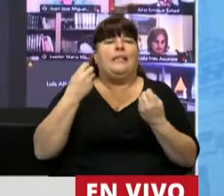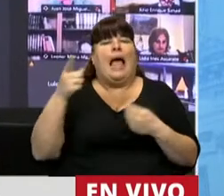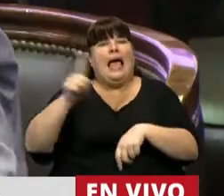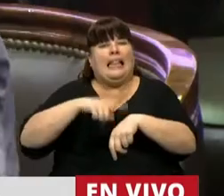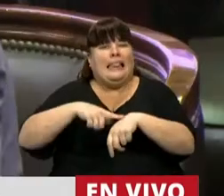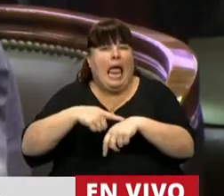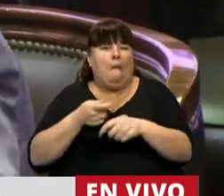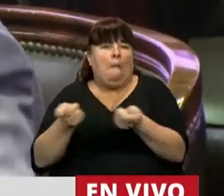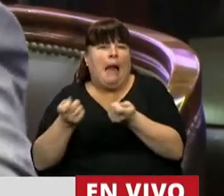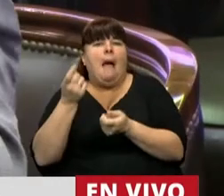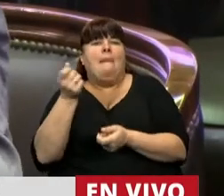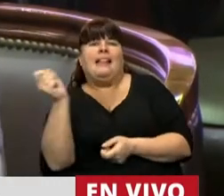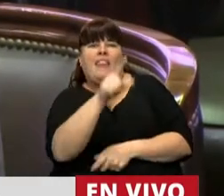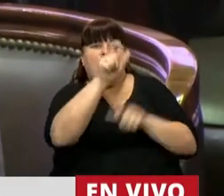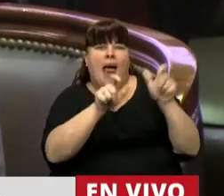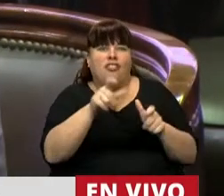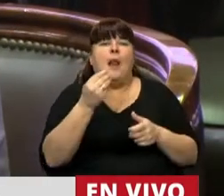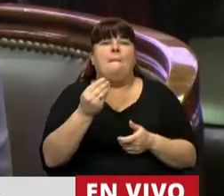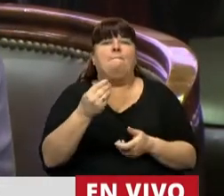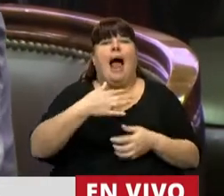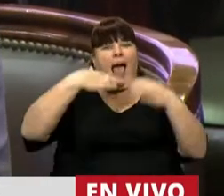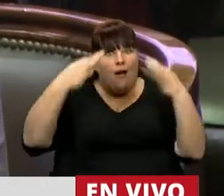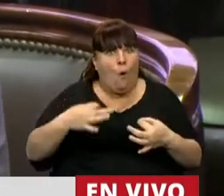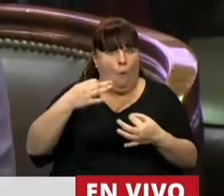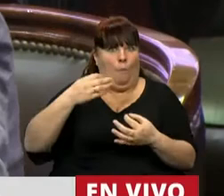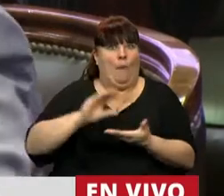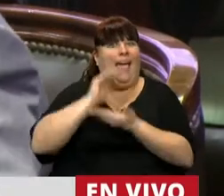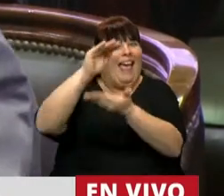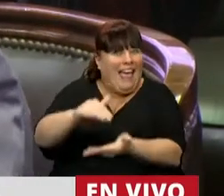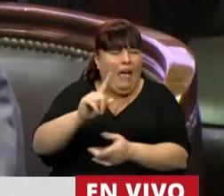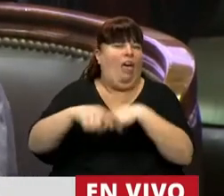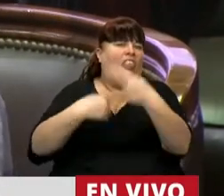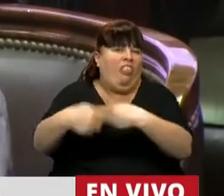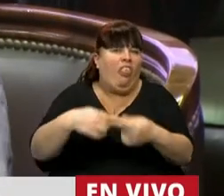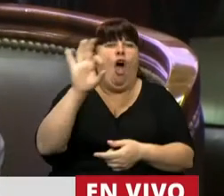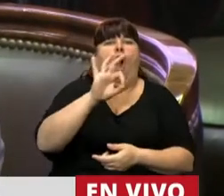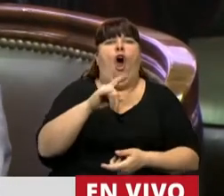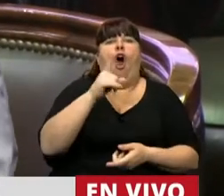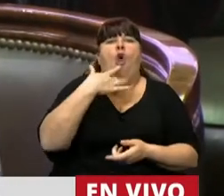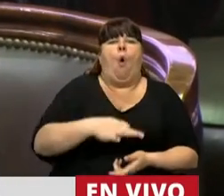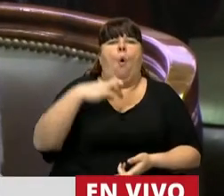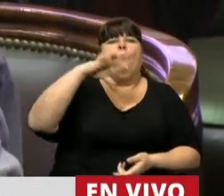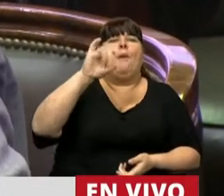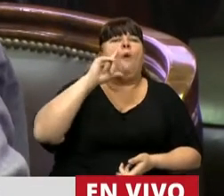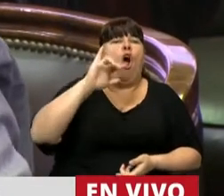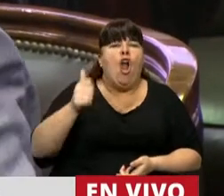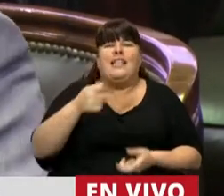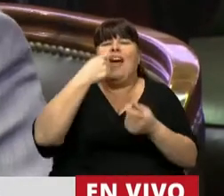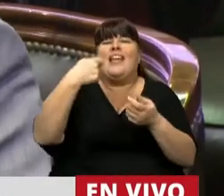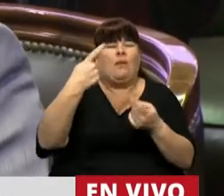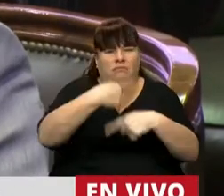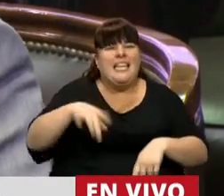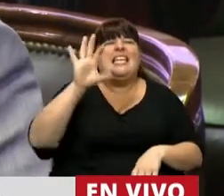tiempo y con el dinero de otras personas al momento de establecer una indemnización o de cumplir con las pólizas de seguros y lo que fuere.